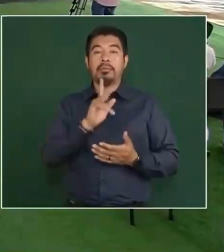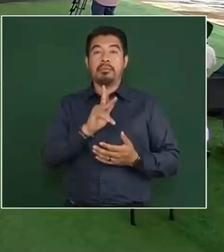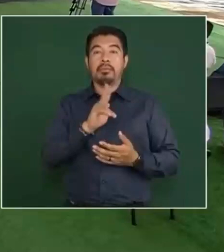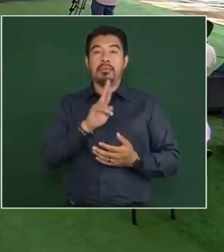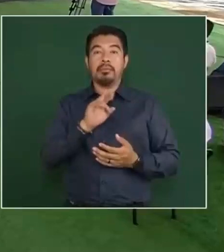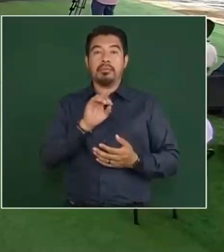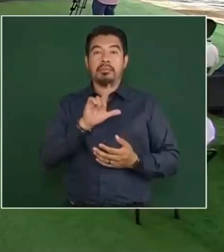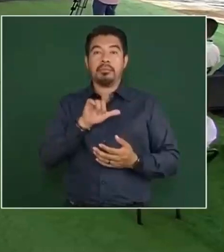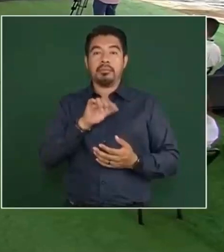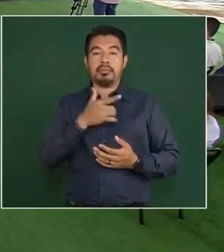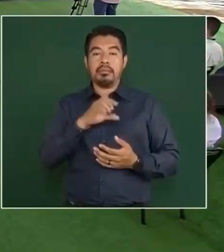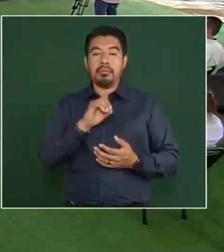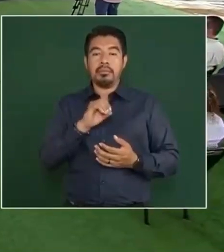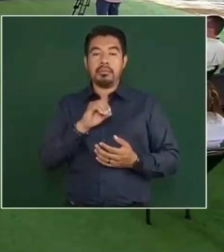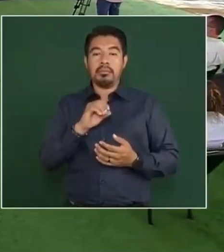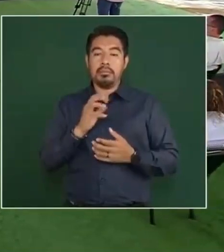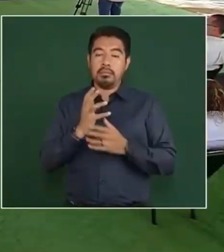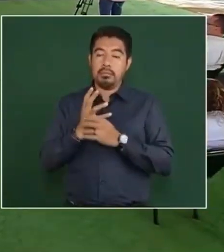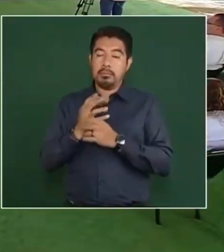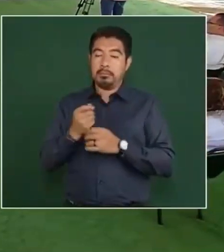héroes que matan,